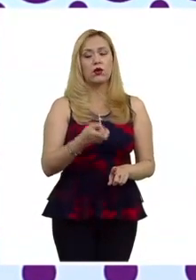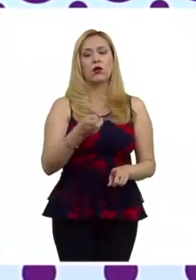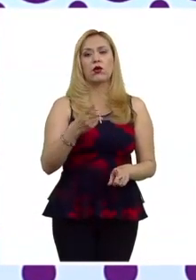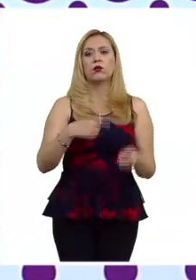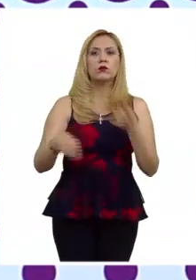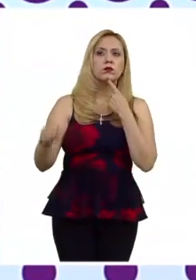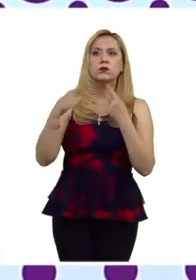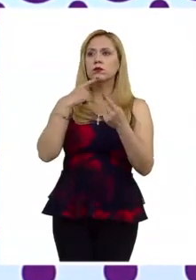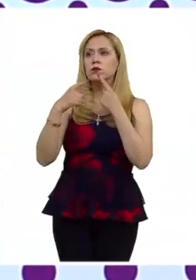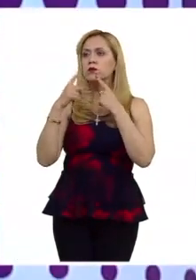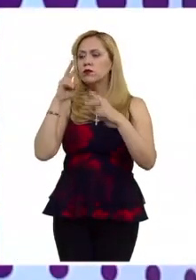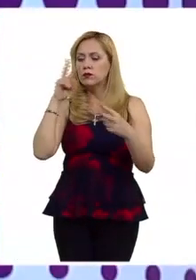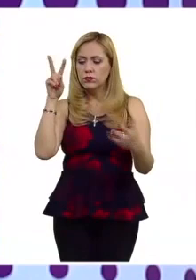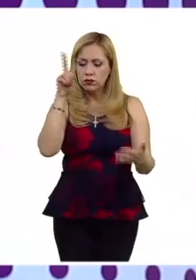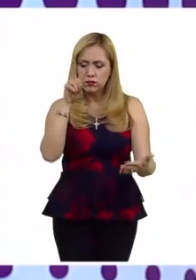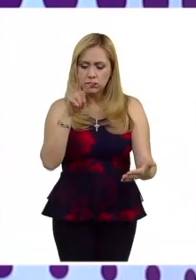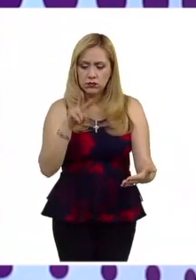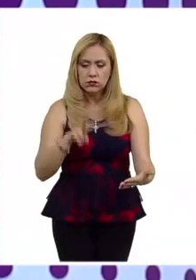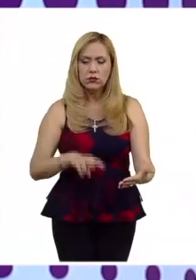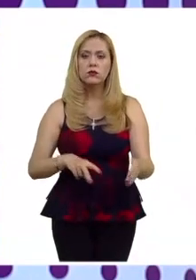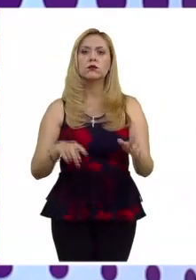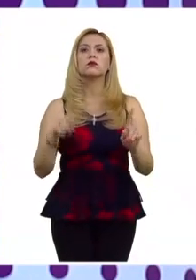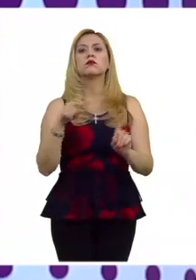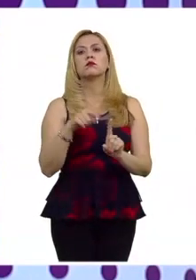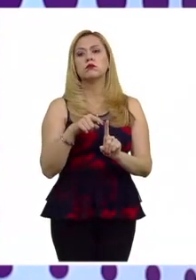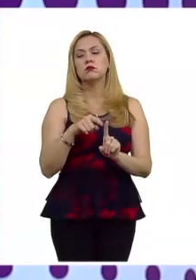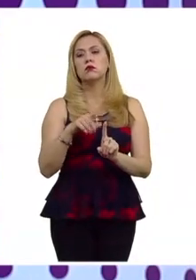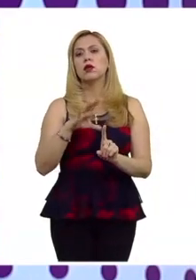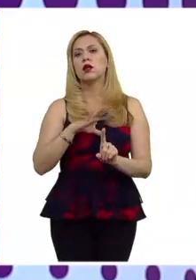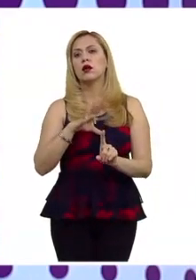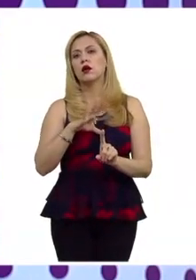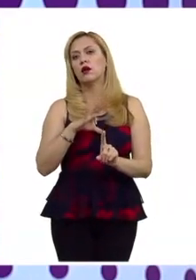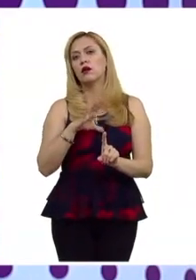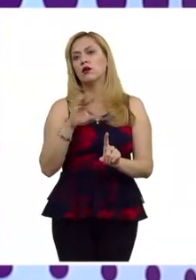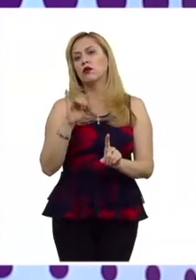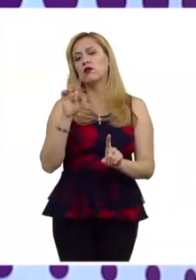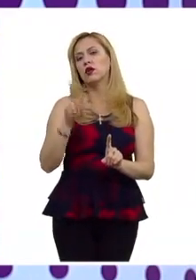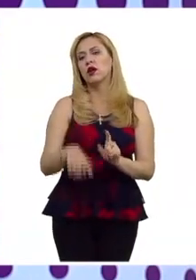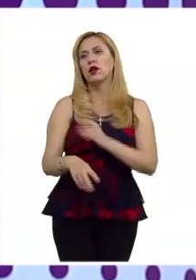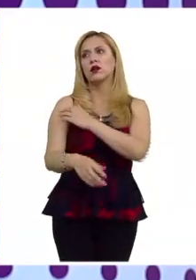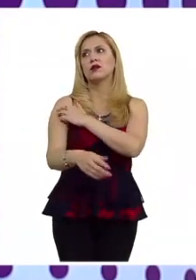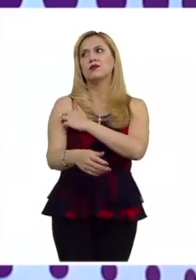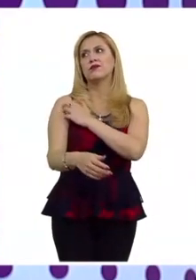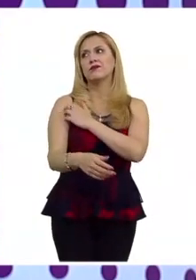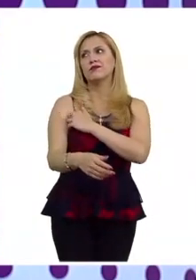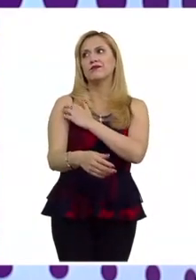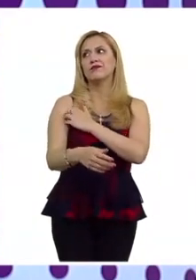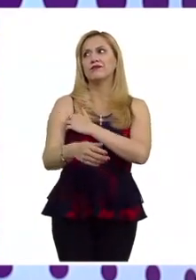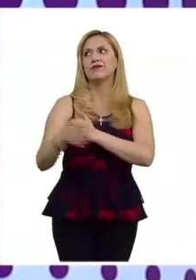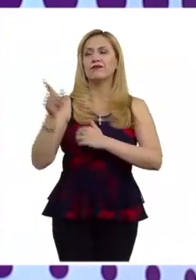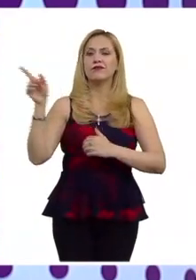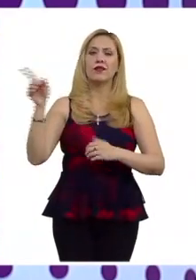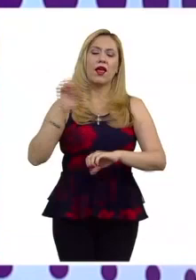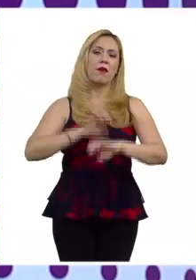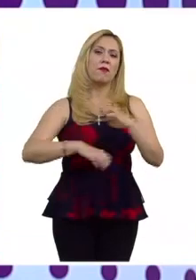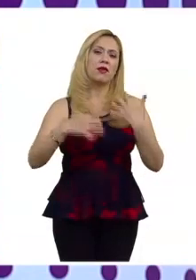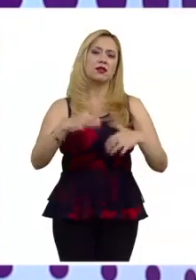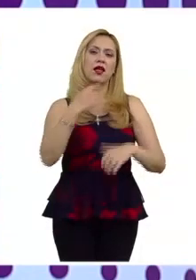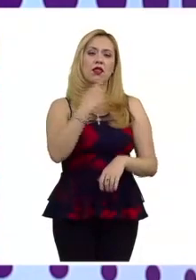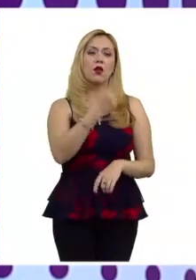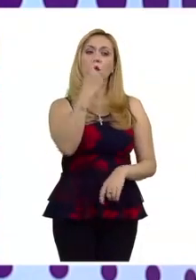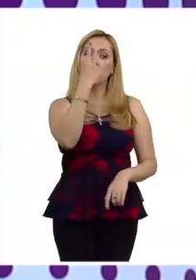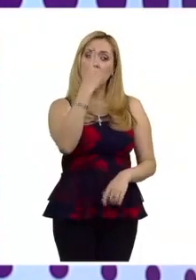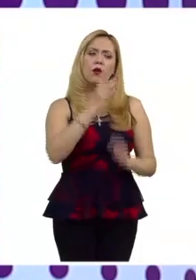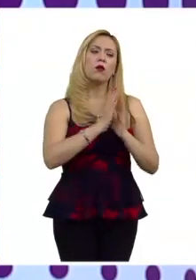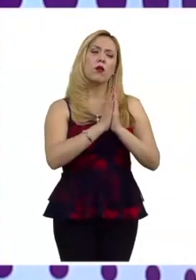esta ponderación y de ver que en el caso concreto tuvieron otras medidas que es importante señalar la empresa le dijo primero